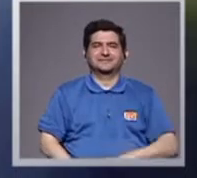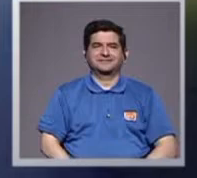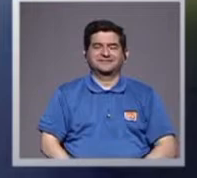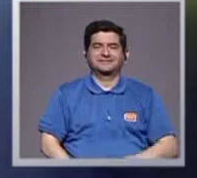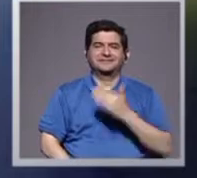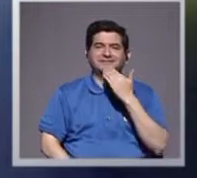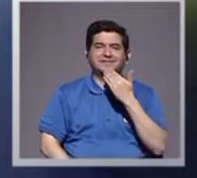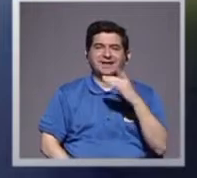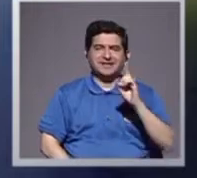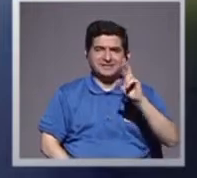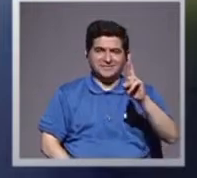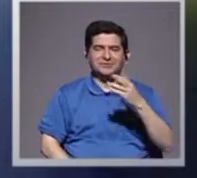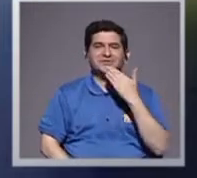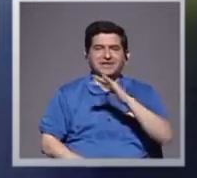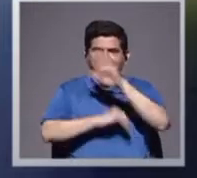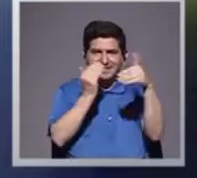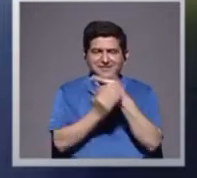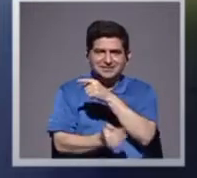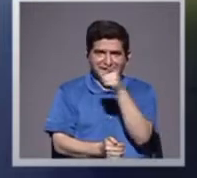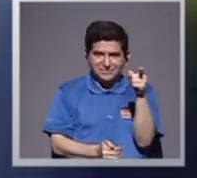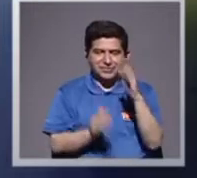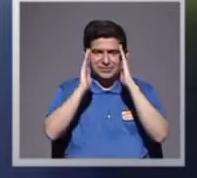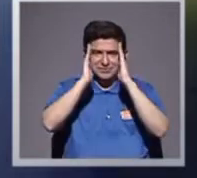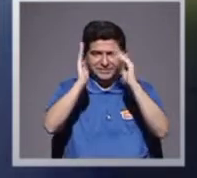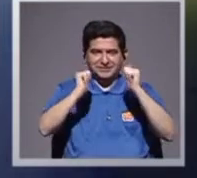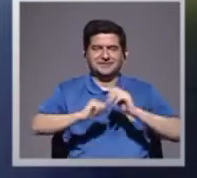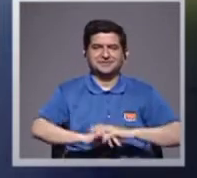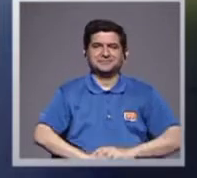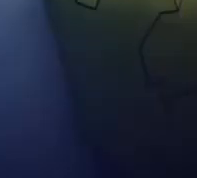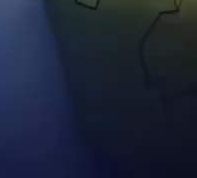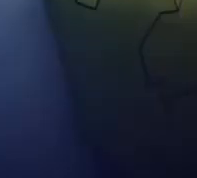Muchísimas gracias doctor, y muchas gracias a todos, y todas por escucharnos.